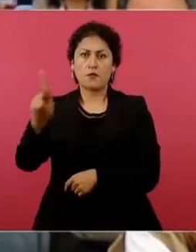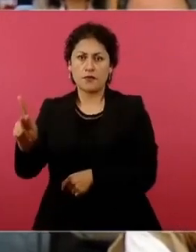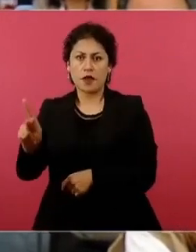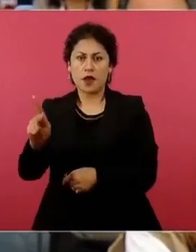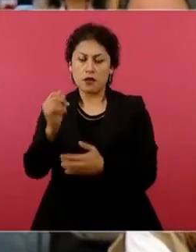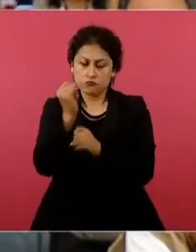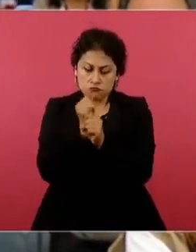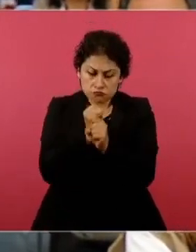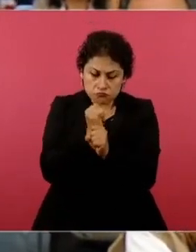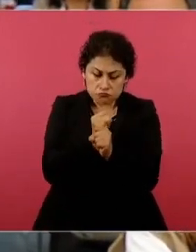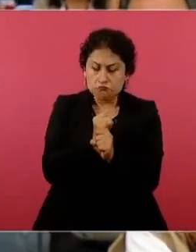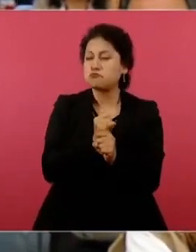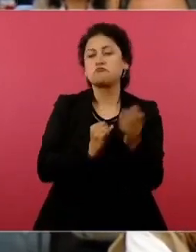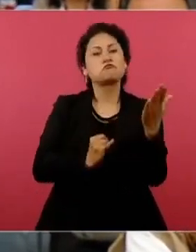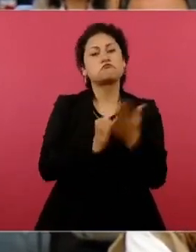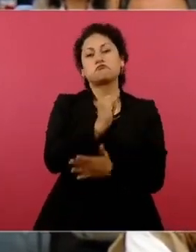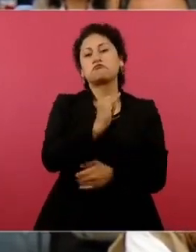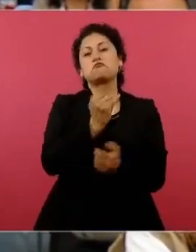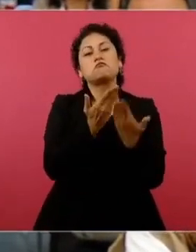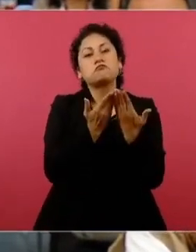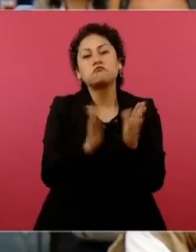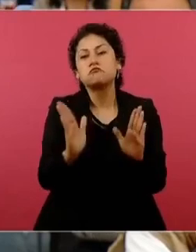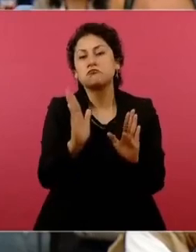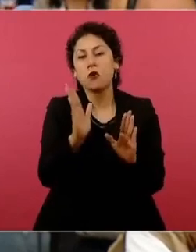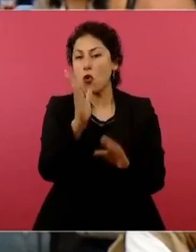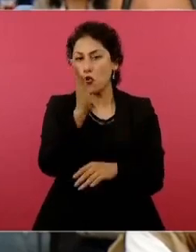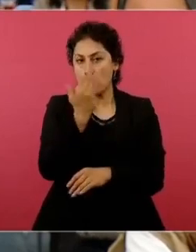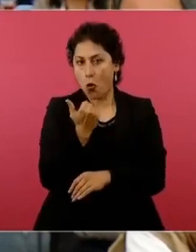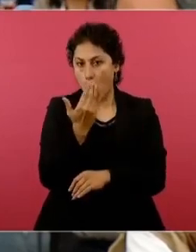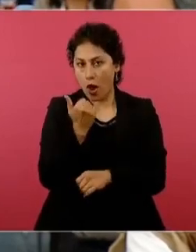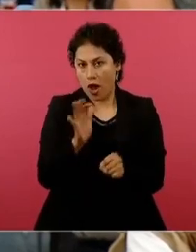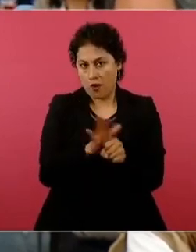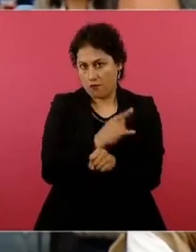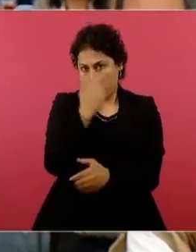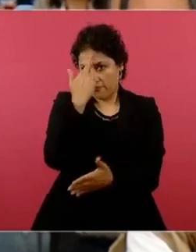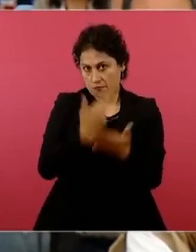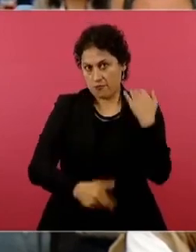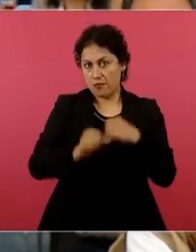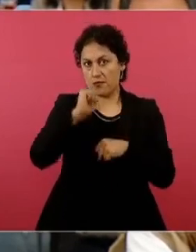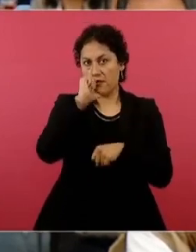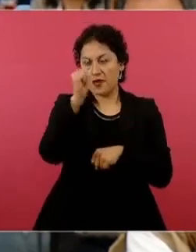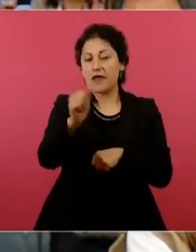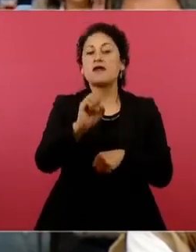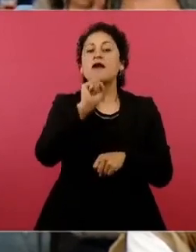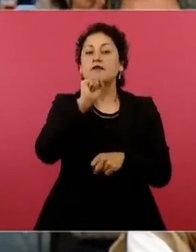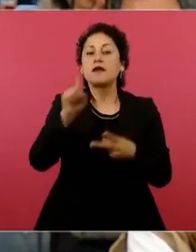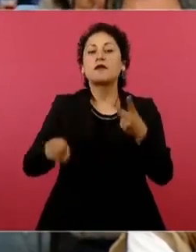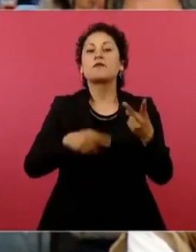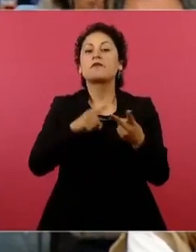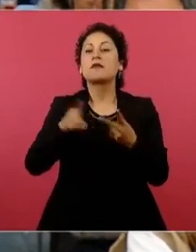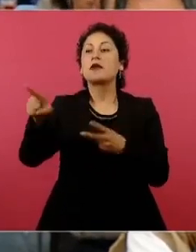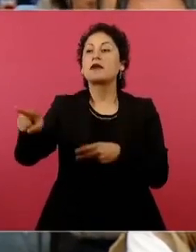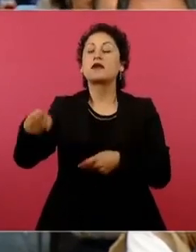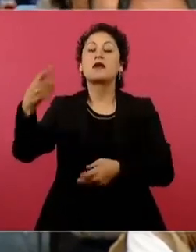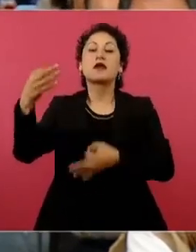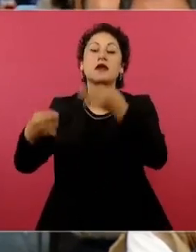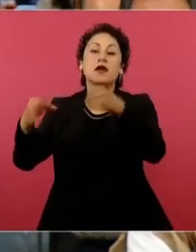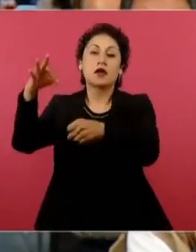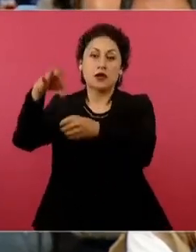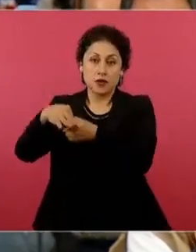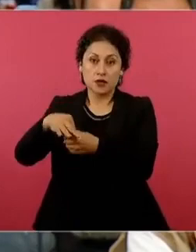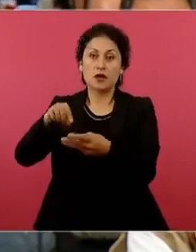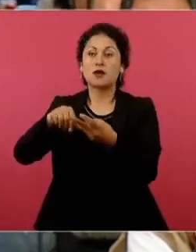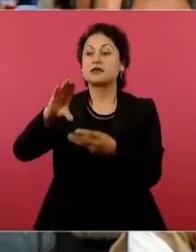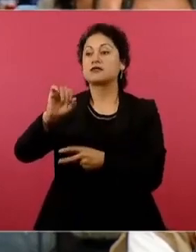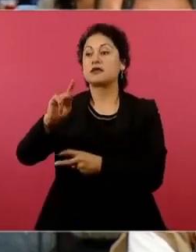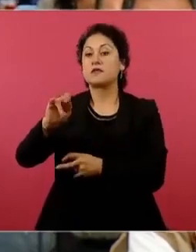carpeta de investigación porque no hay delito que perseguir. También ante la autoridad electoral se me denunció y el CEPAC, que es